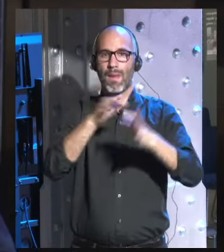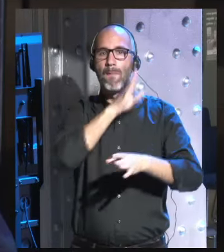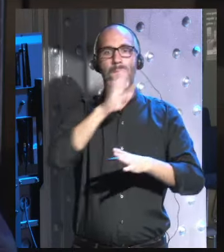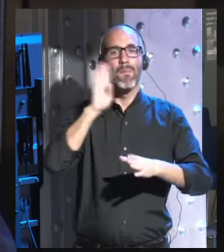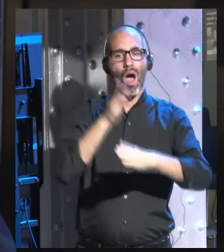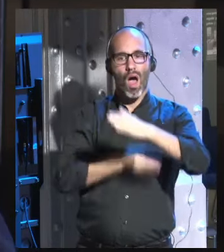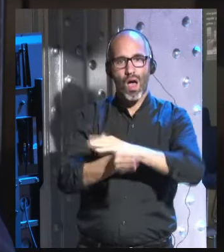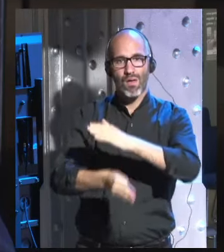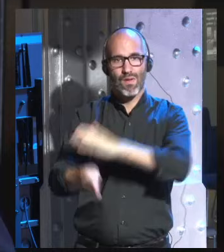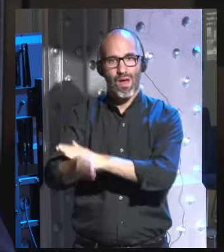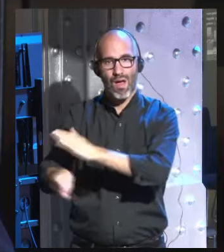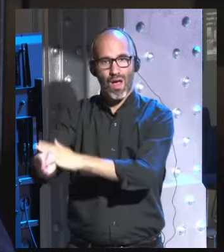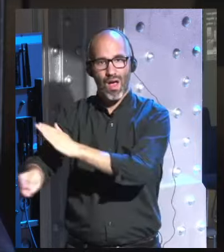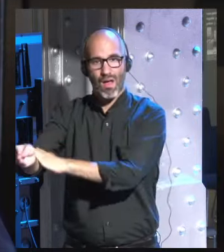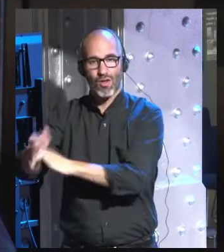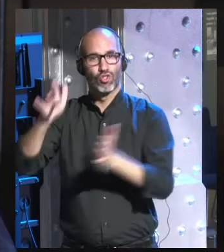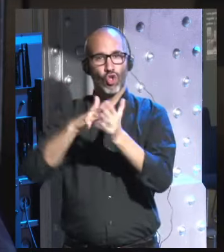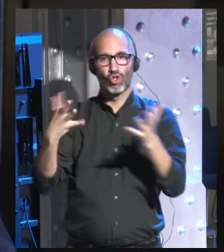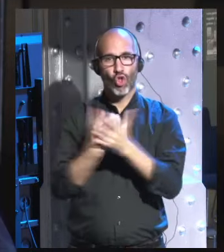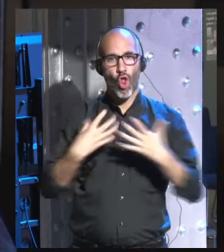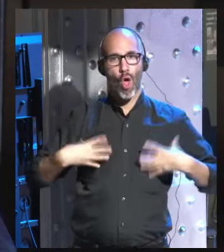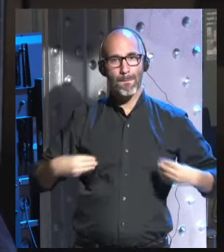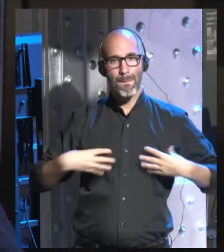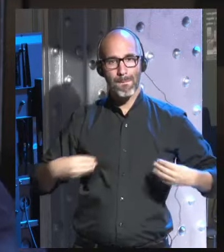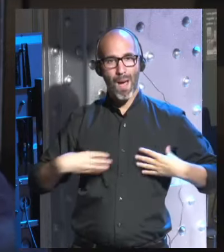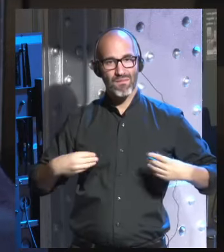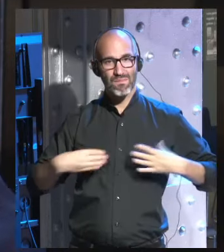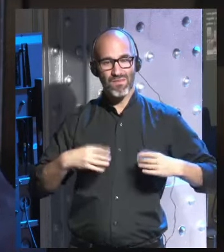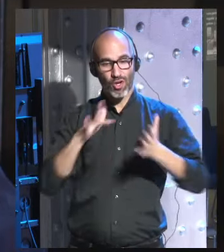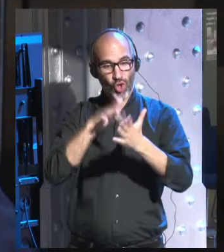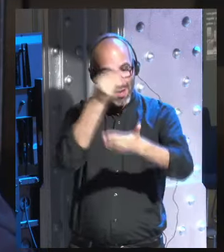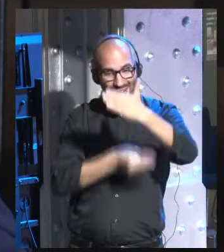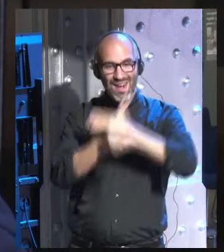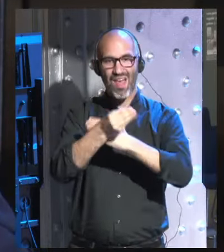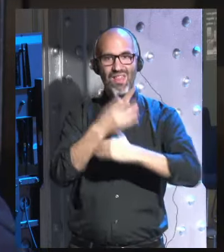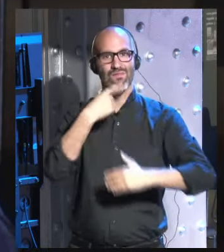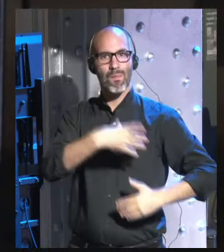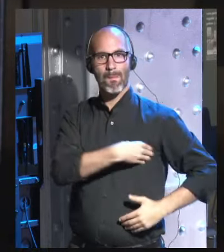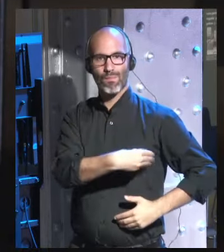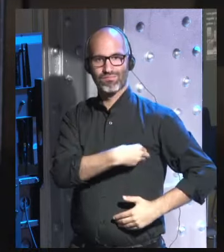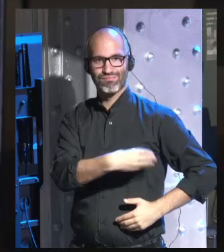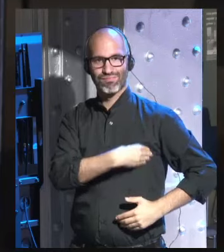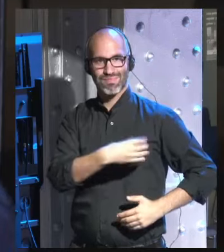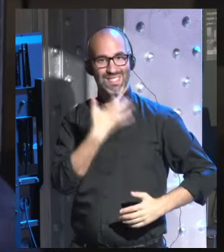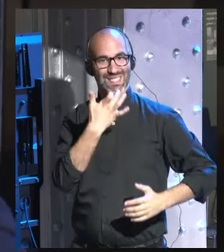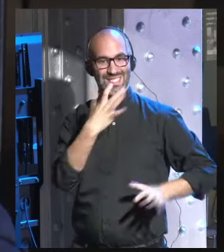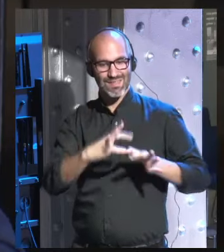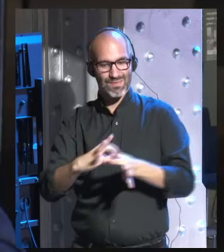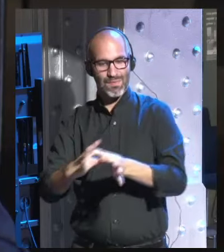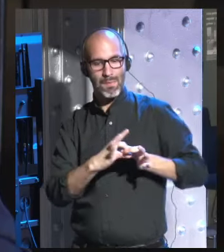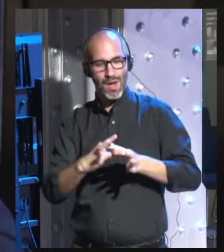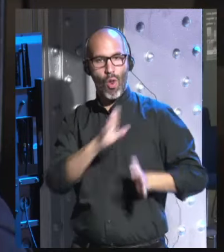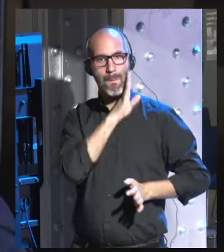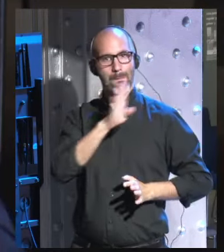descendientes todos los mamíferos desde que nacen viven de la leche materna si no hay un vínculo emocional entre la